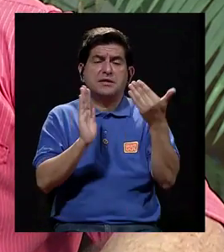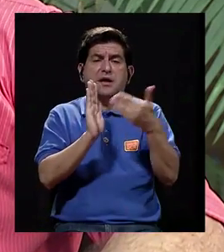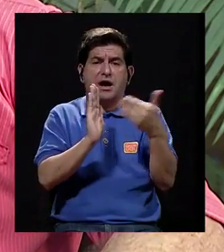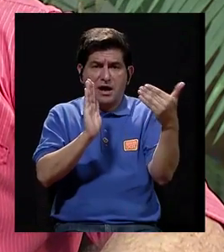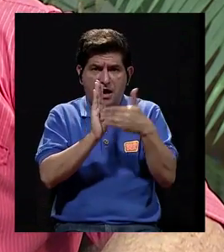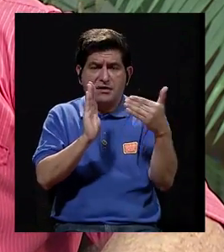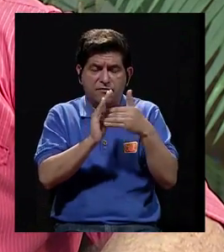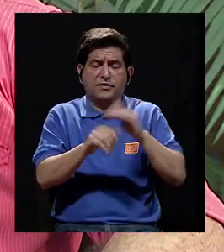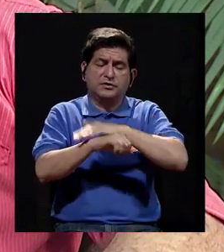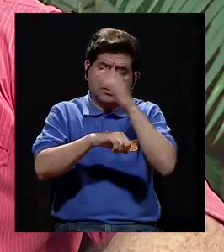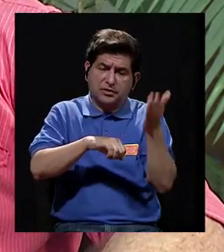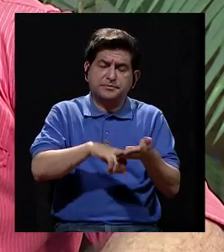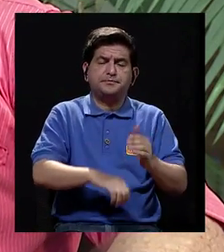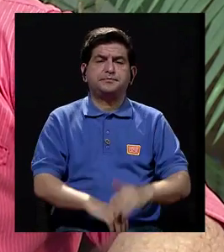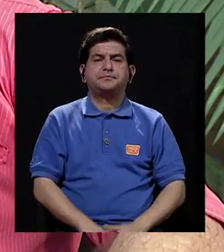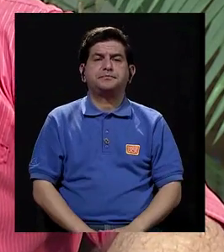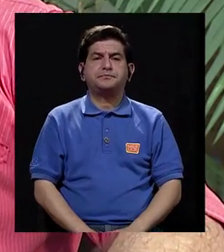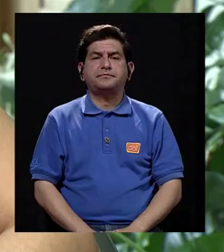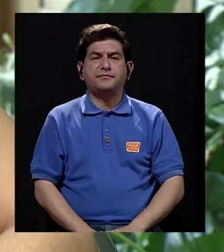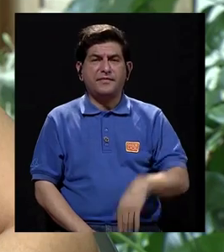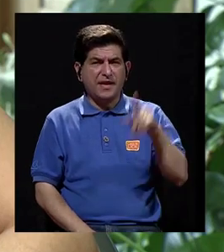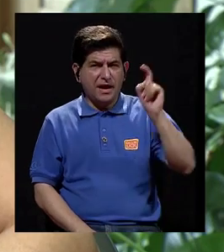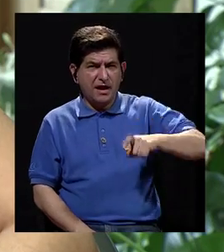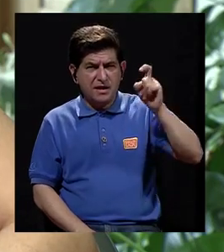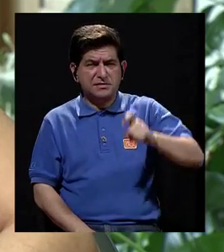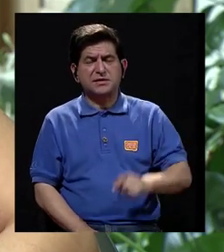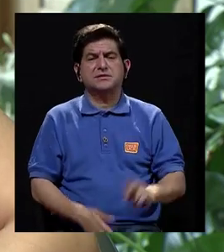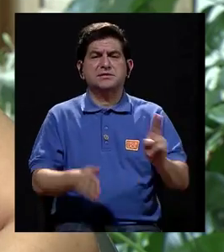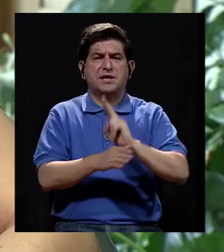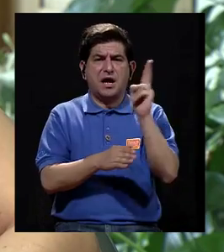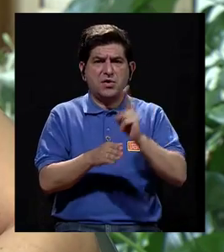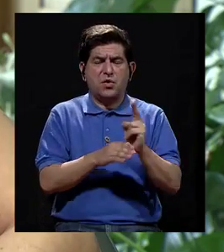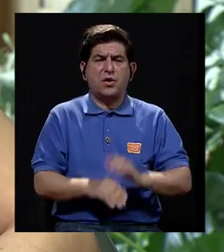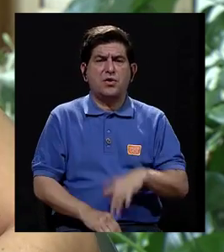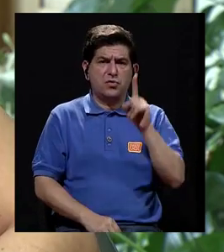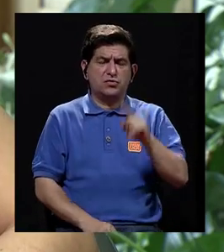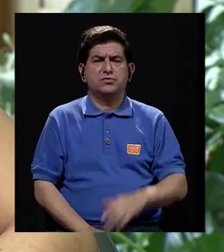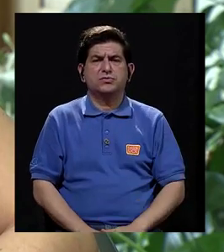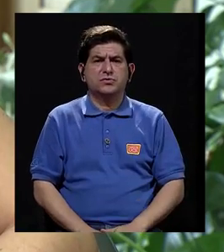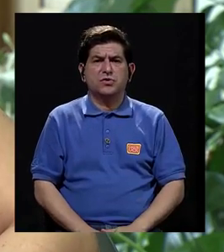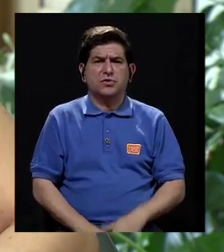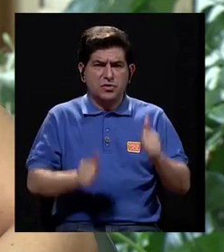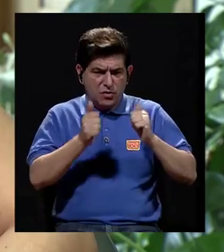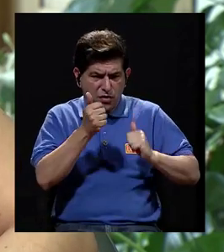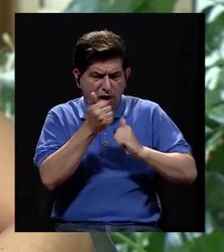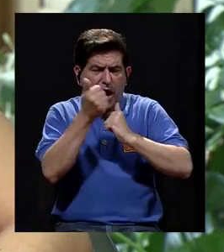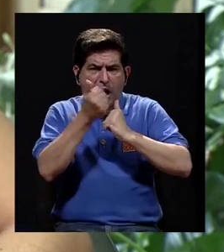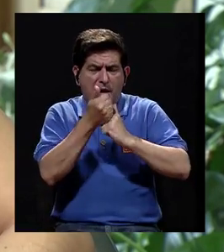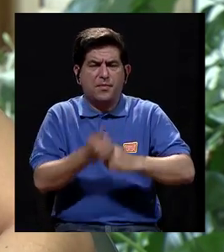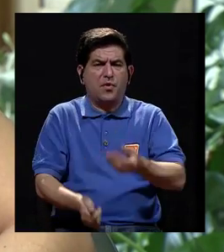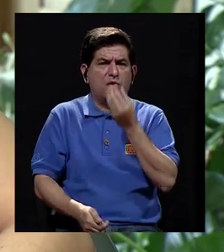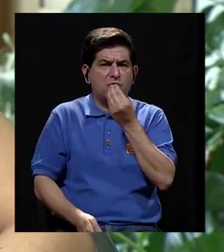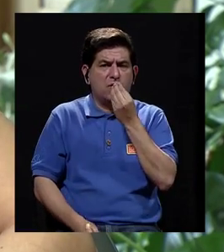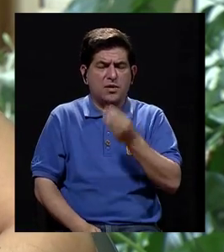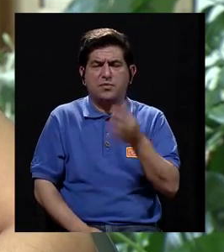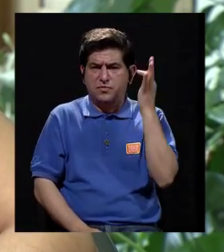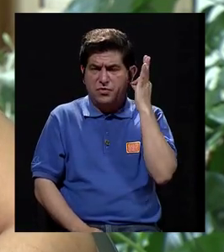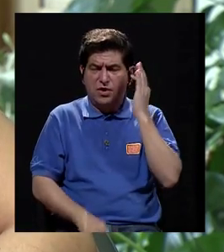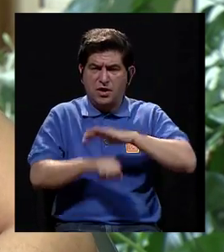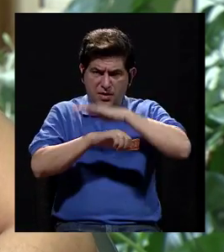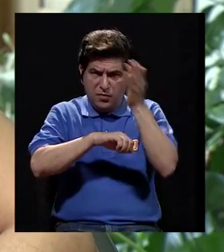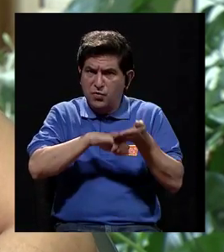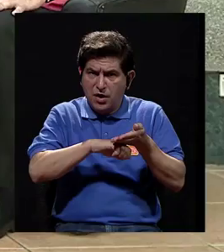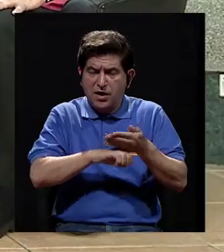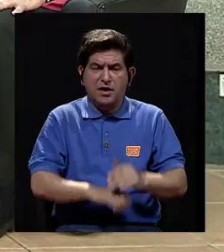llevar a una afectación en el embarazo. Y, don Randall, ¿es necesario el consumo de algún suplemento paralelo a la alimentación que lleva la mujer